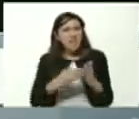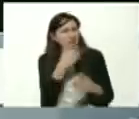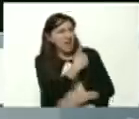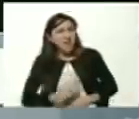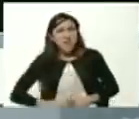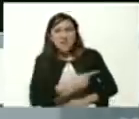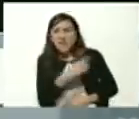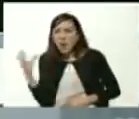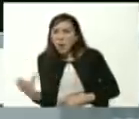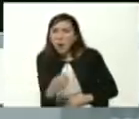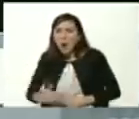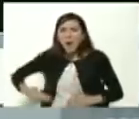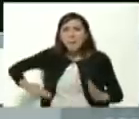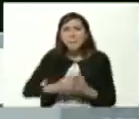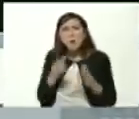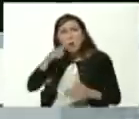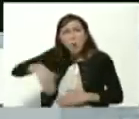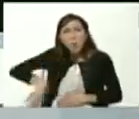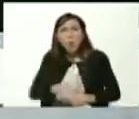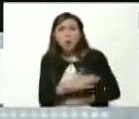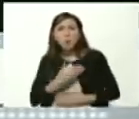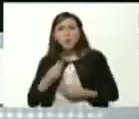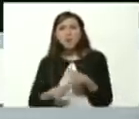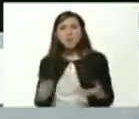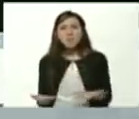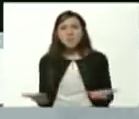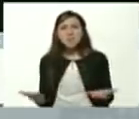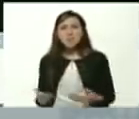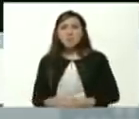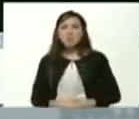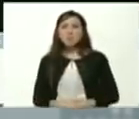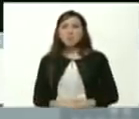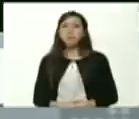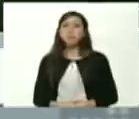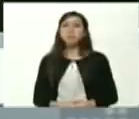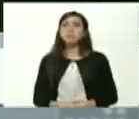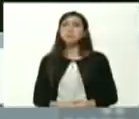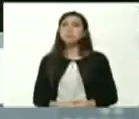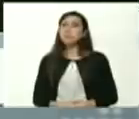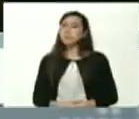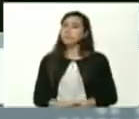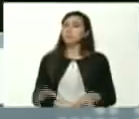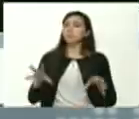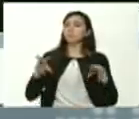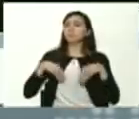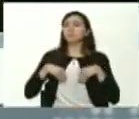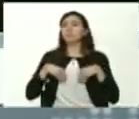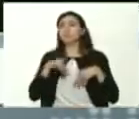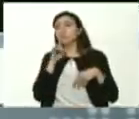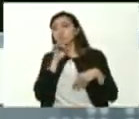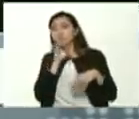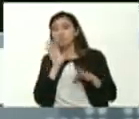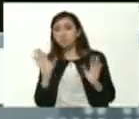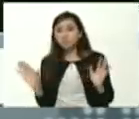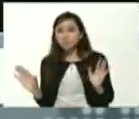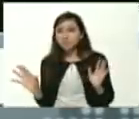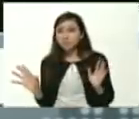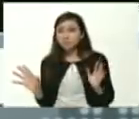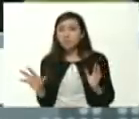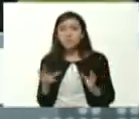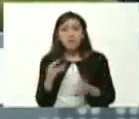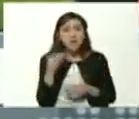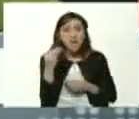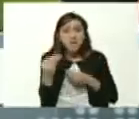Duque contra el pueblo de Colombia ¿qué se hace? mucho silencio mucho eufemismo